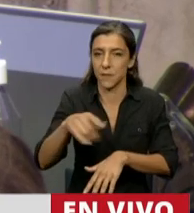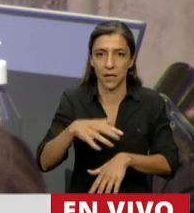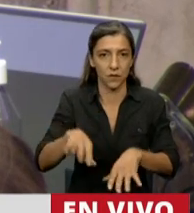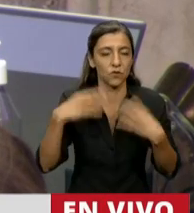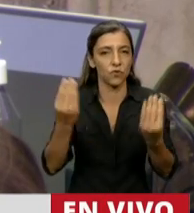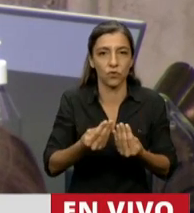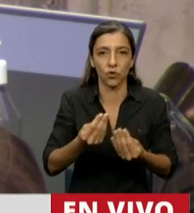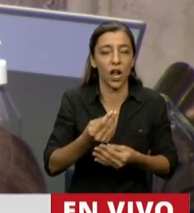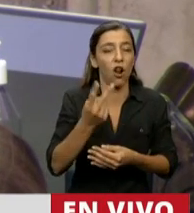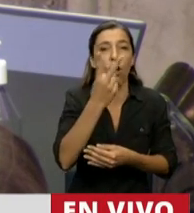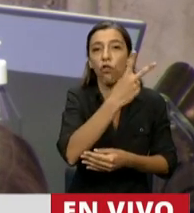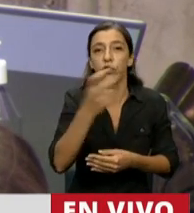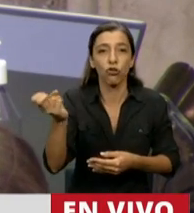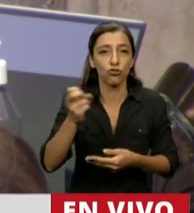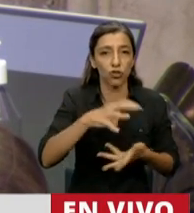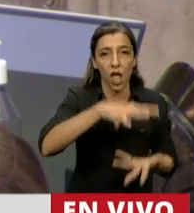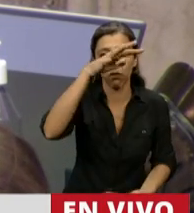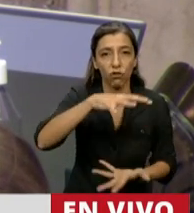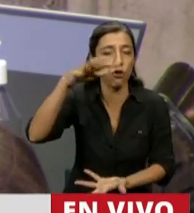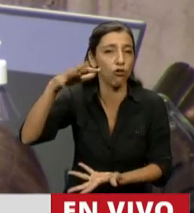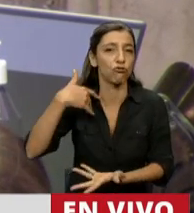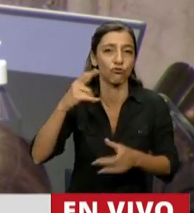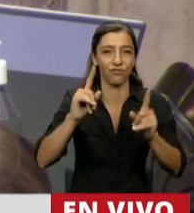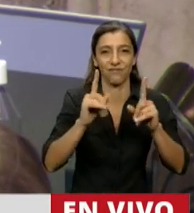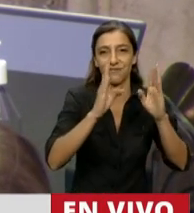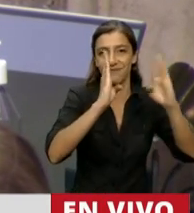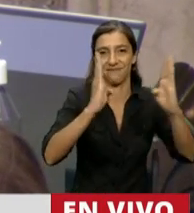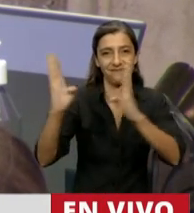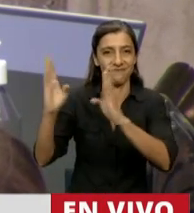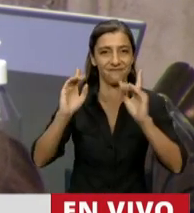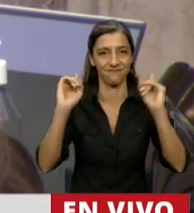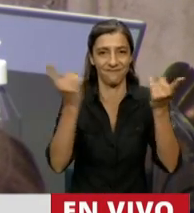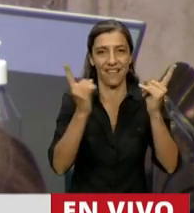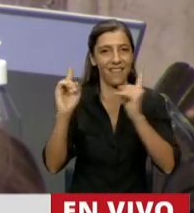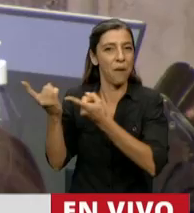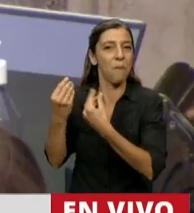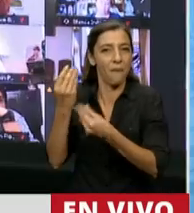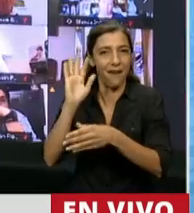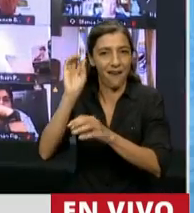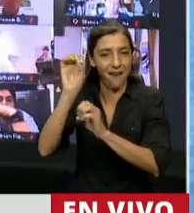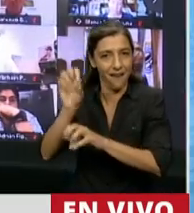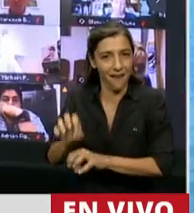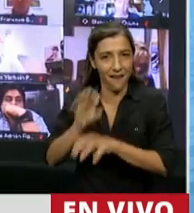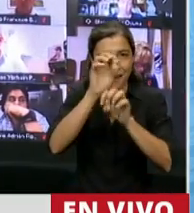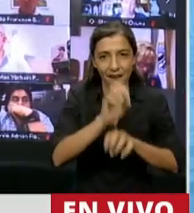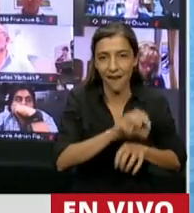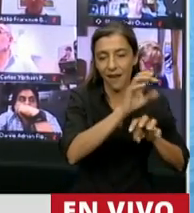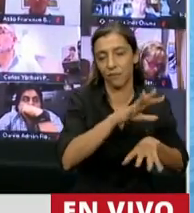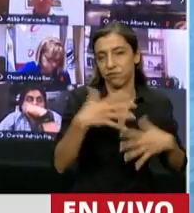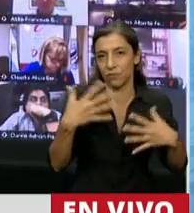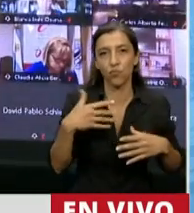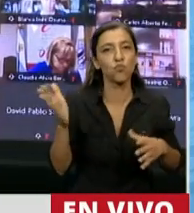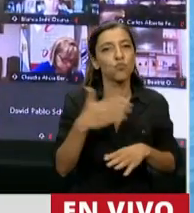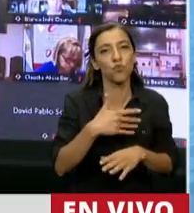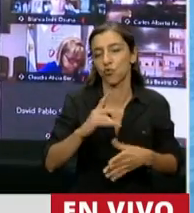200 hirobolsas que han sido atacados, han sido destruidos. Y la respuesta que reciben los productores es la